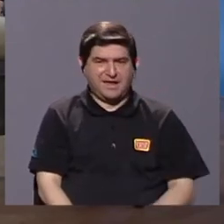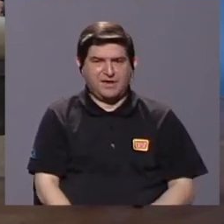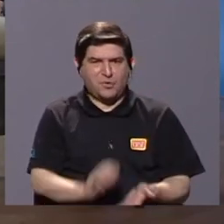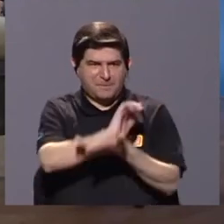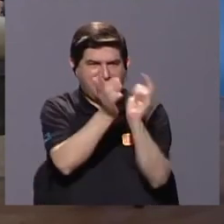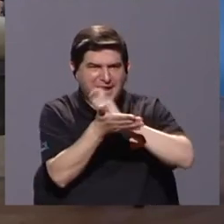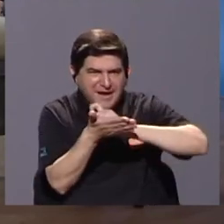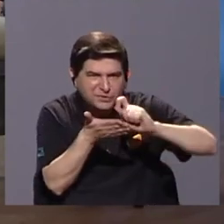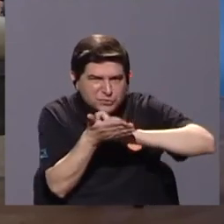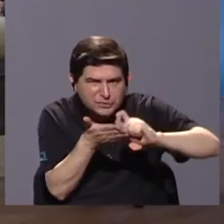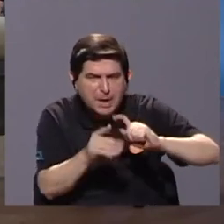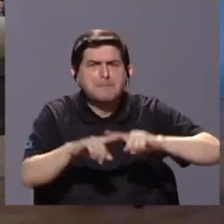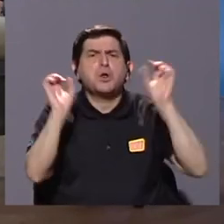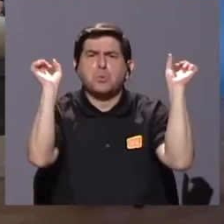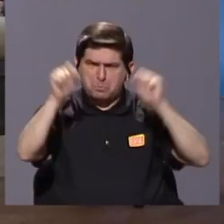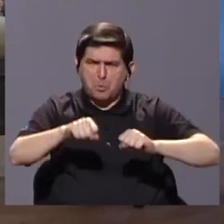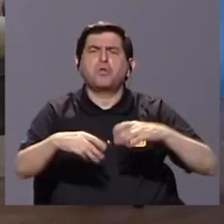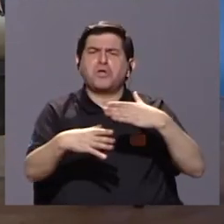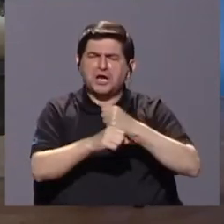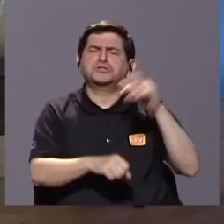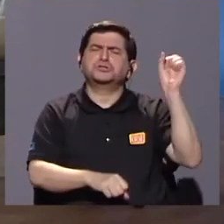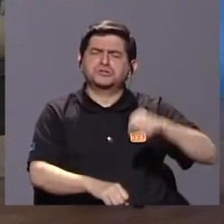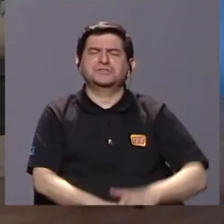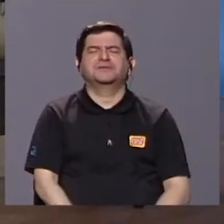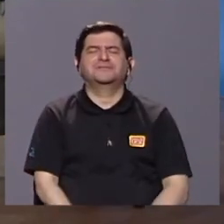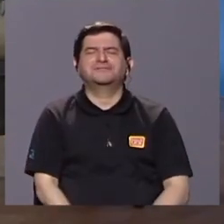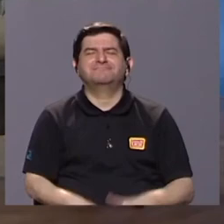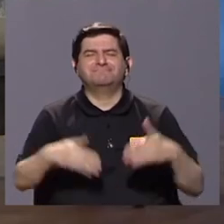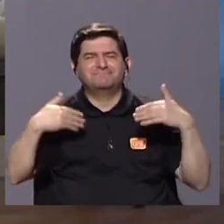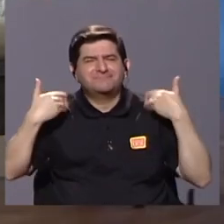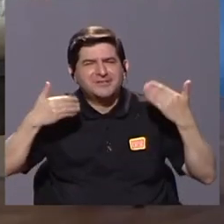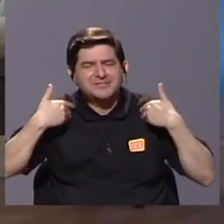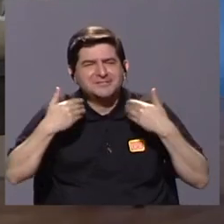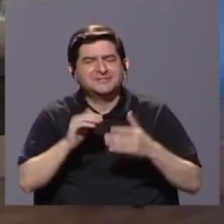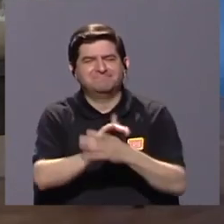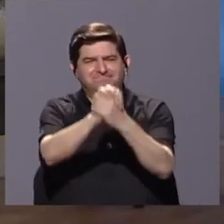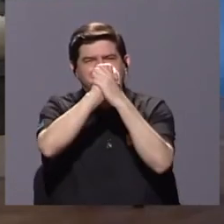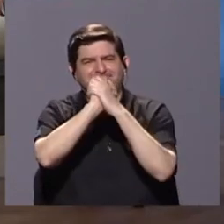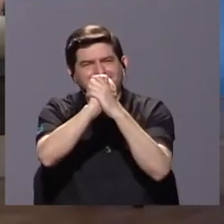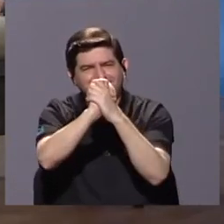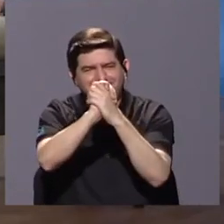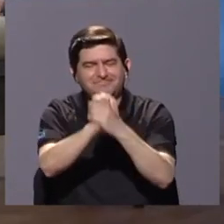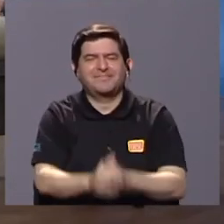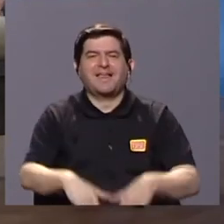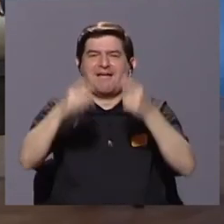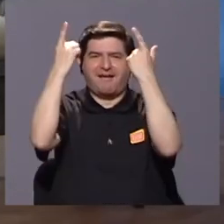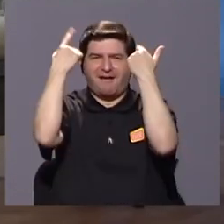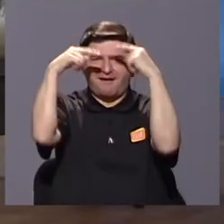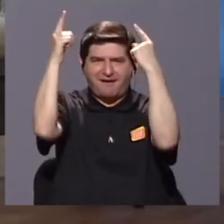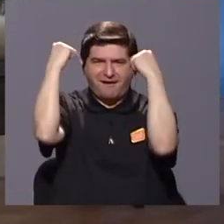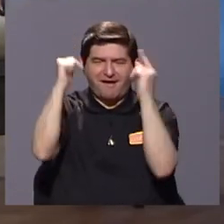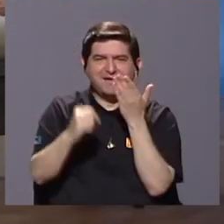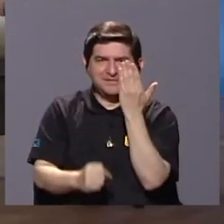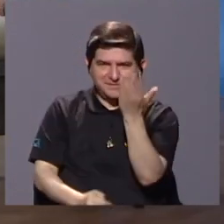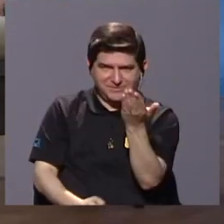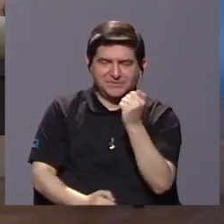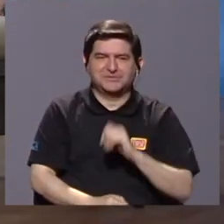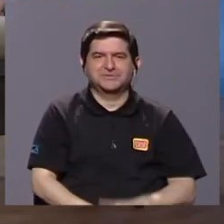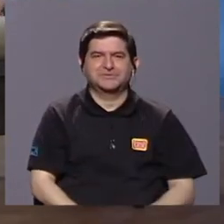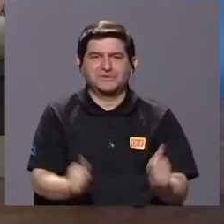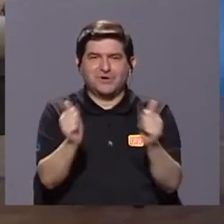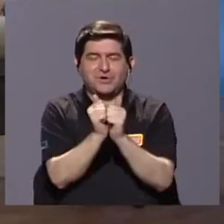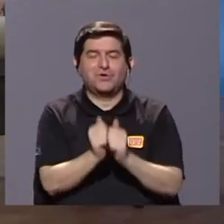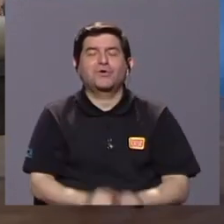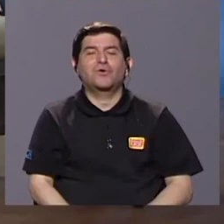traductor, pero por supuesto que es posible generarlo, claro. Guillermo, muchas felicidades, más éxitos para ustedes con